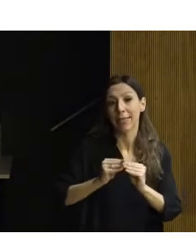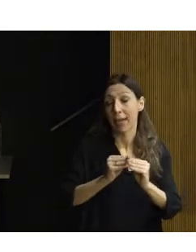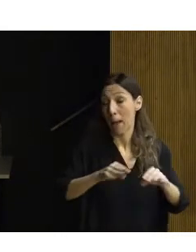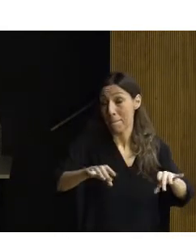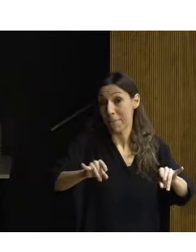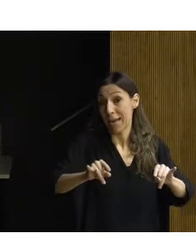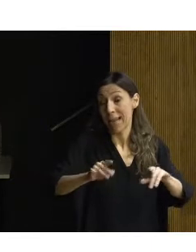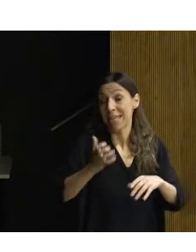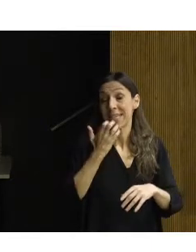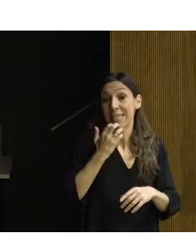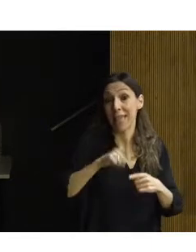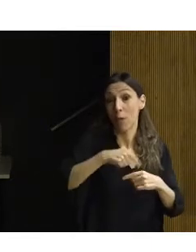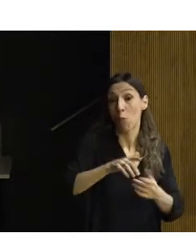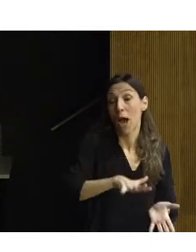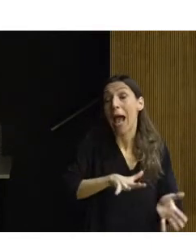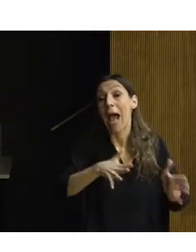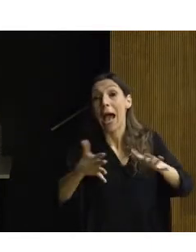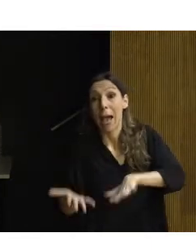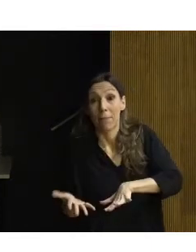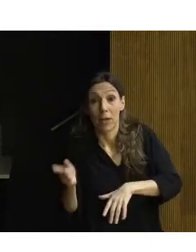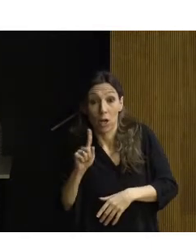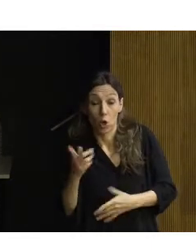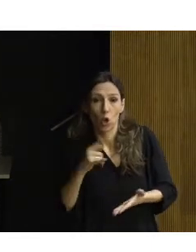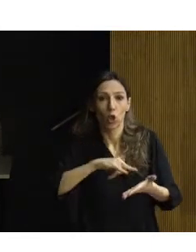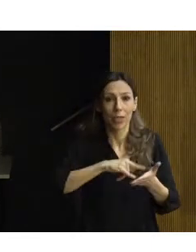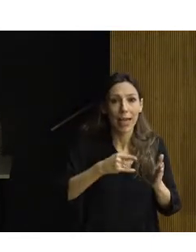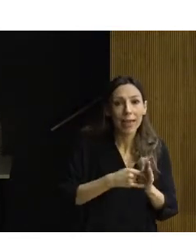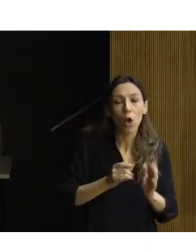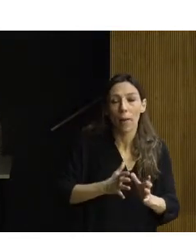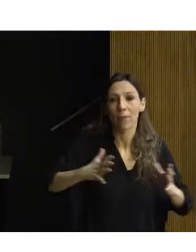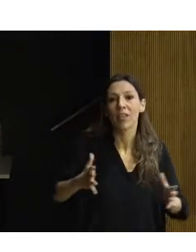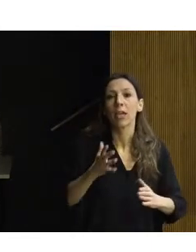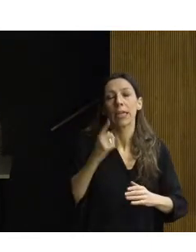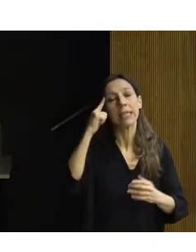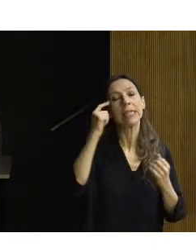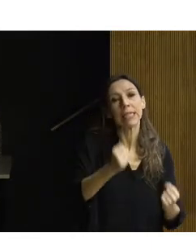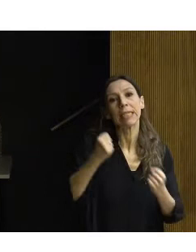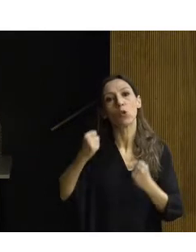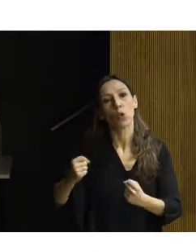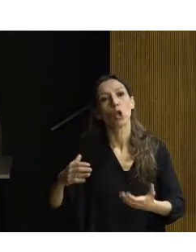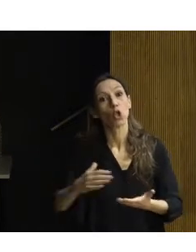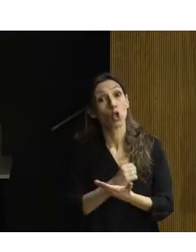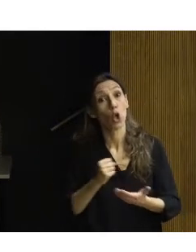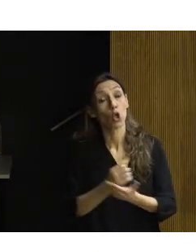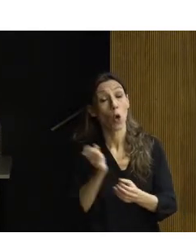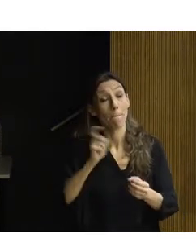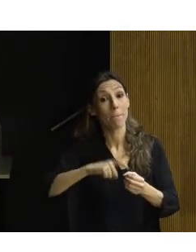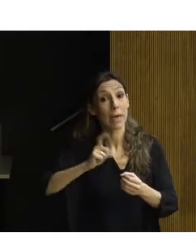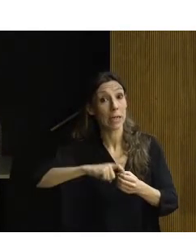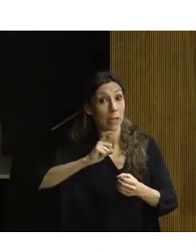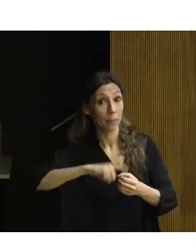no los aplicáis, ¿no? Los técnicos, las administraciones, las instituciones, yo creo que su